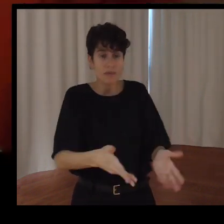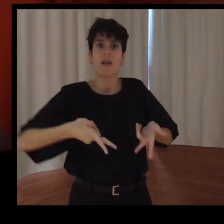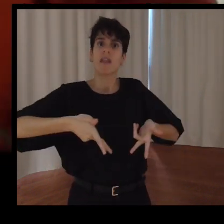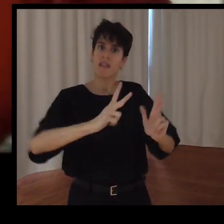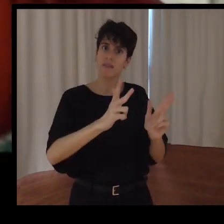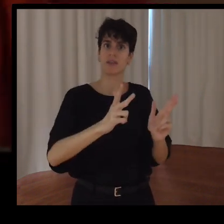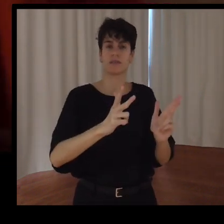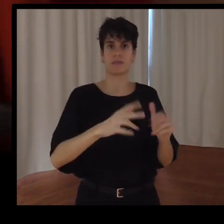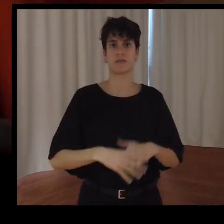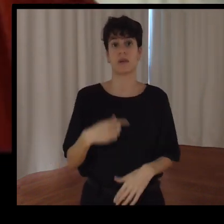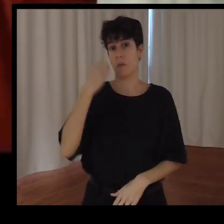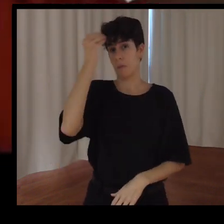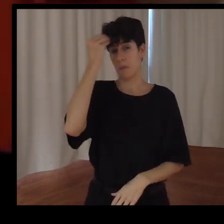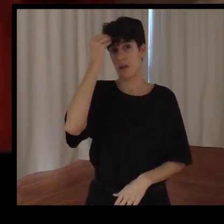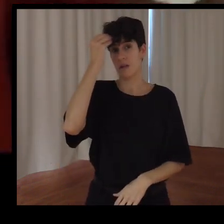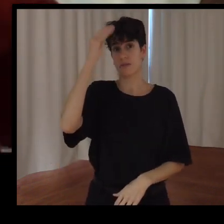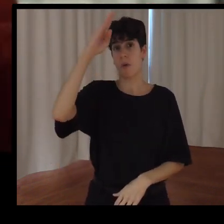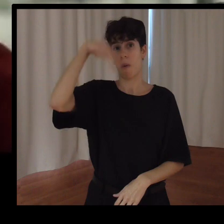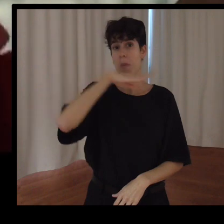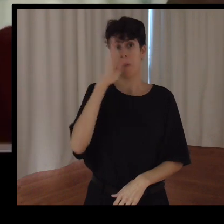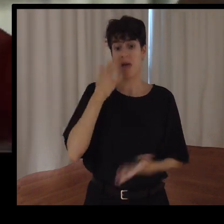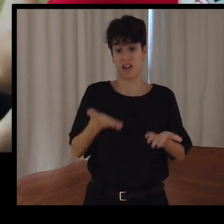cualquier padre es que su hijo sea feliz. Los nuestros lo son.